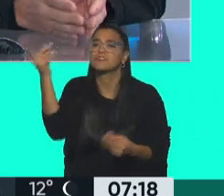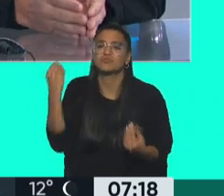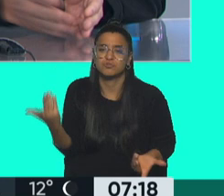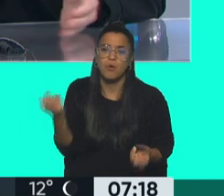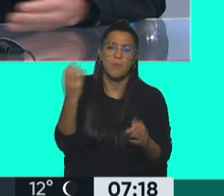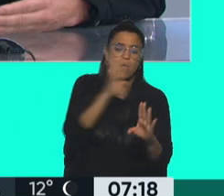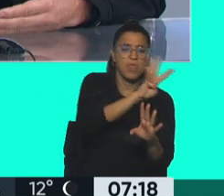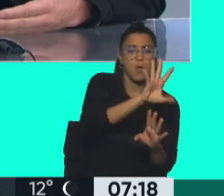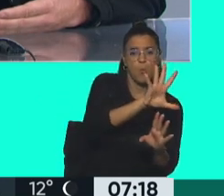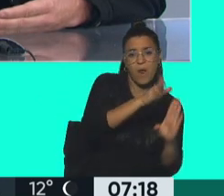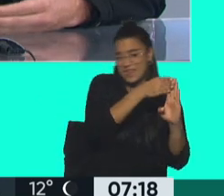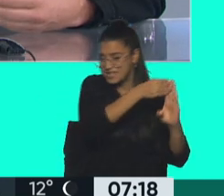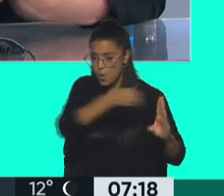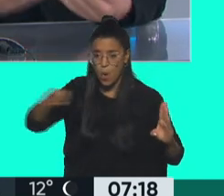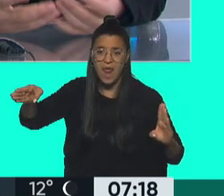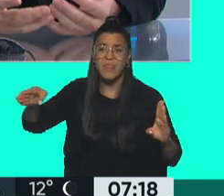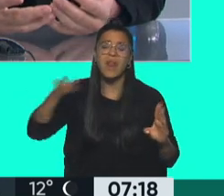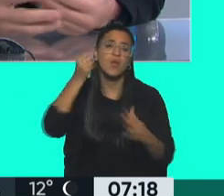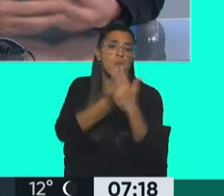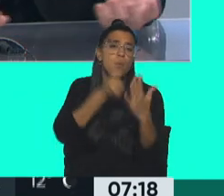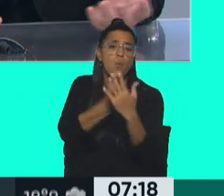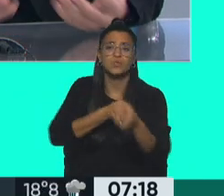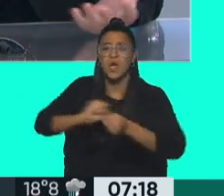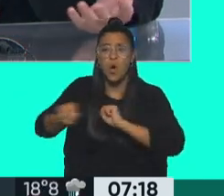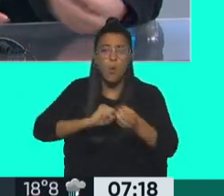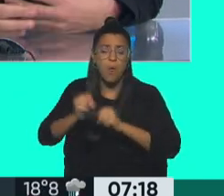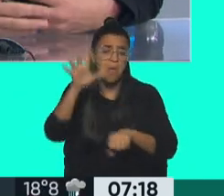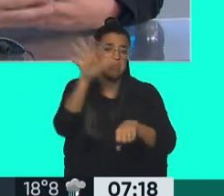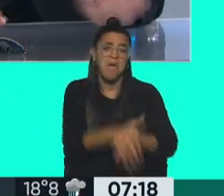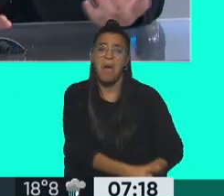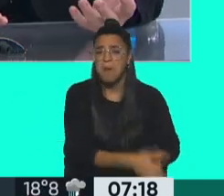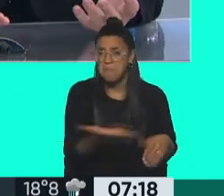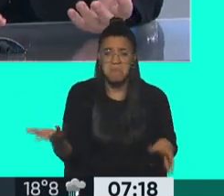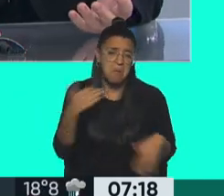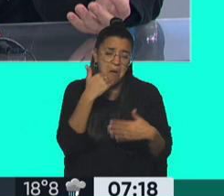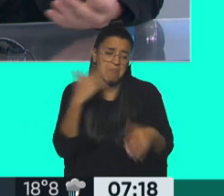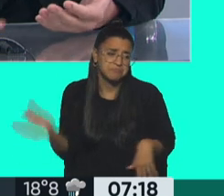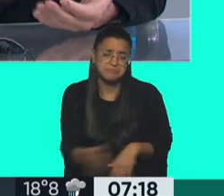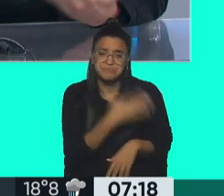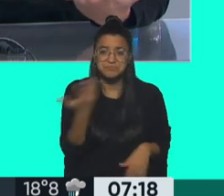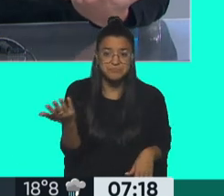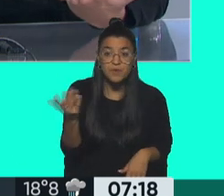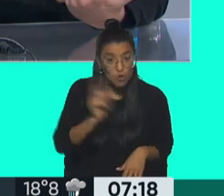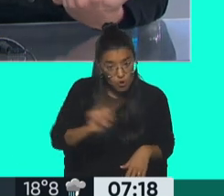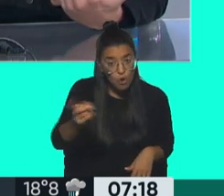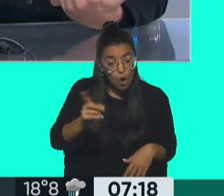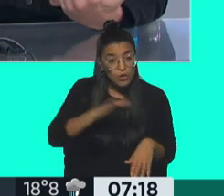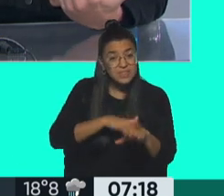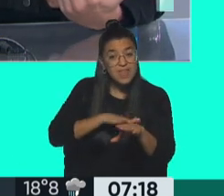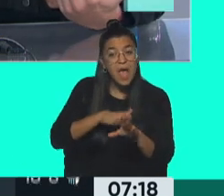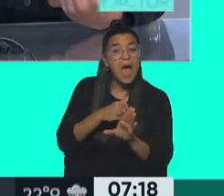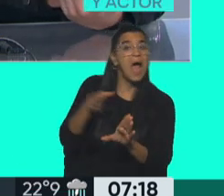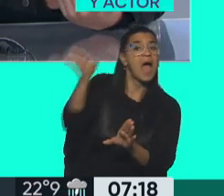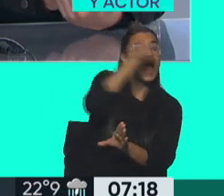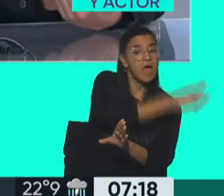que del 45 en adelante las luchas obreras quedaron tapadas, quedaron demonizadas. Y no, mucho tiempo antes se